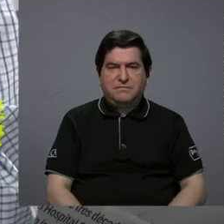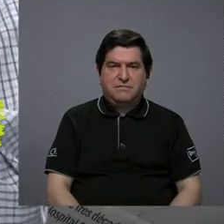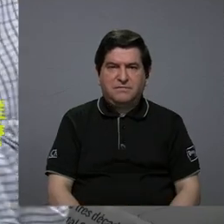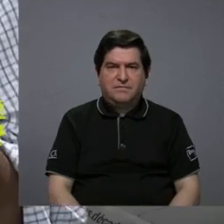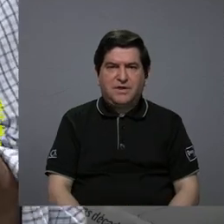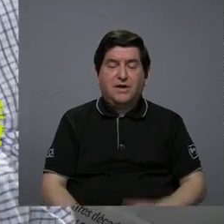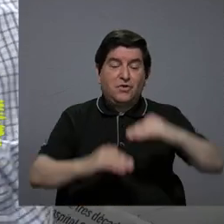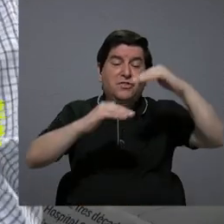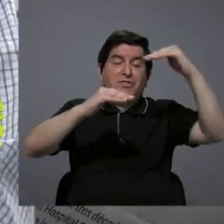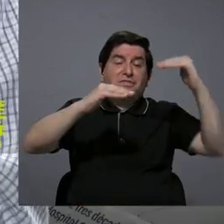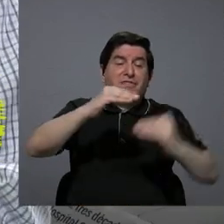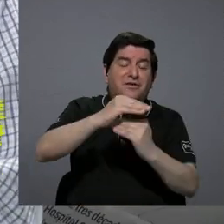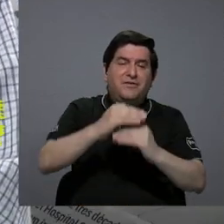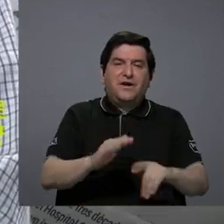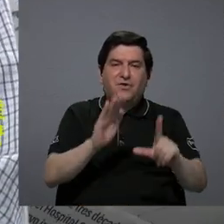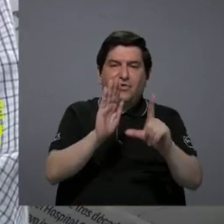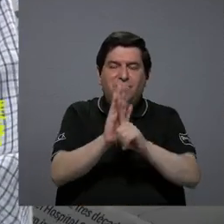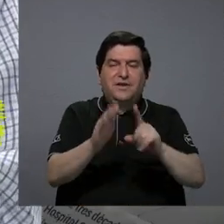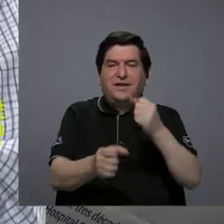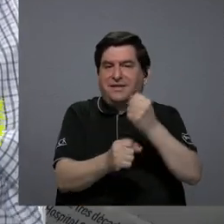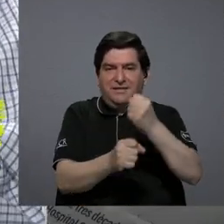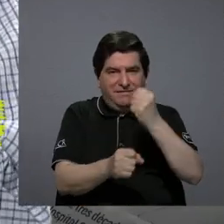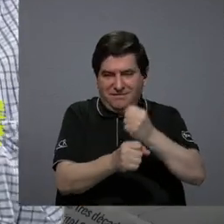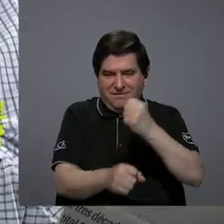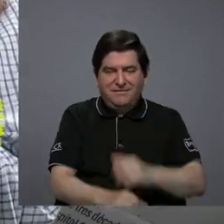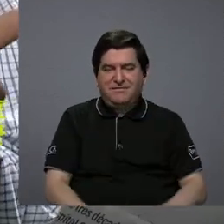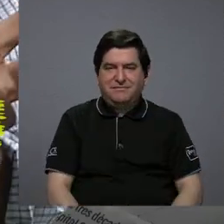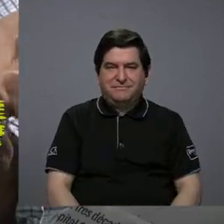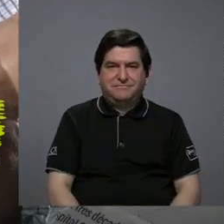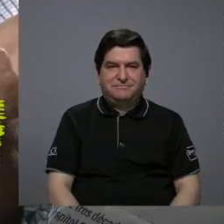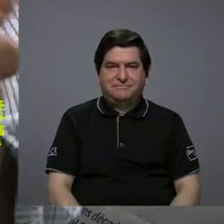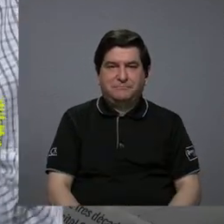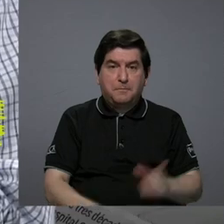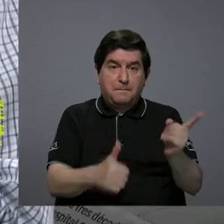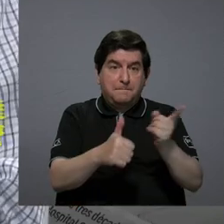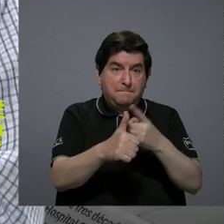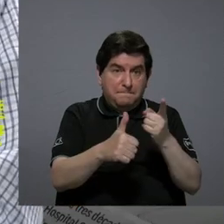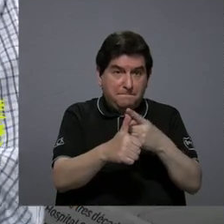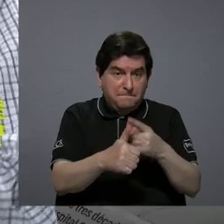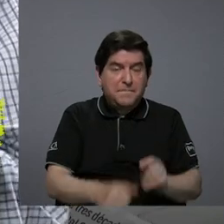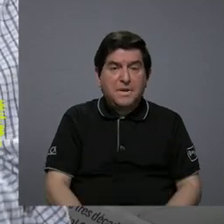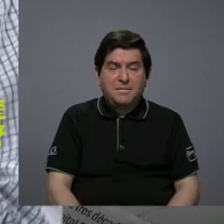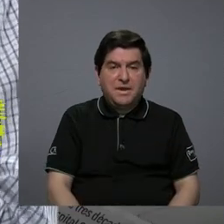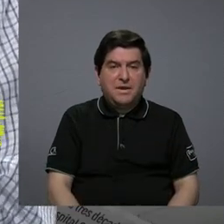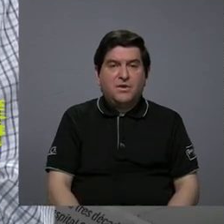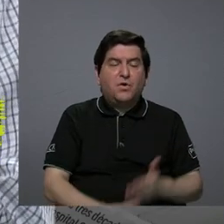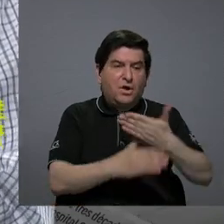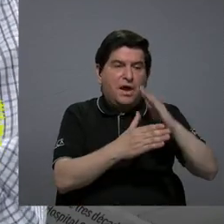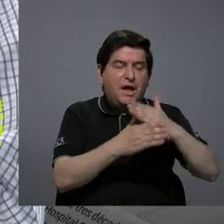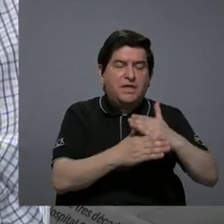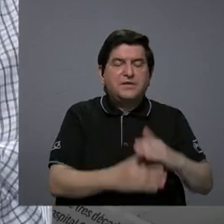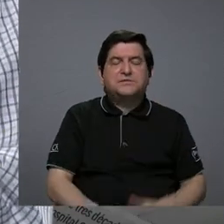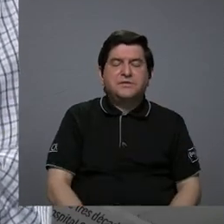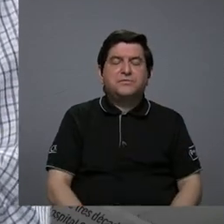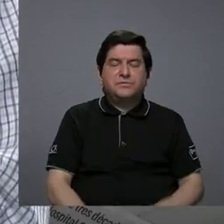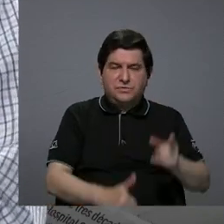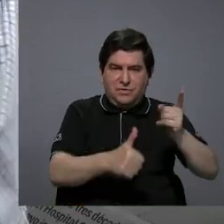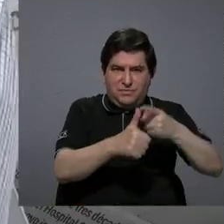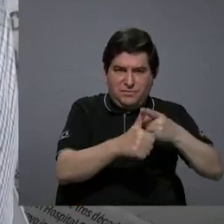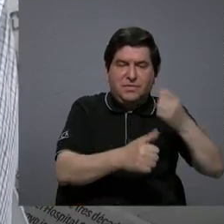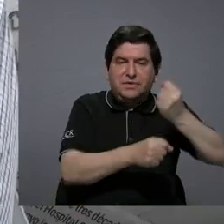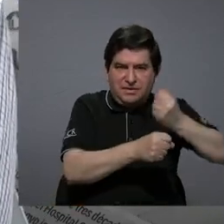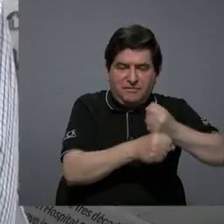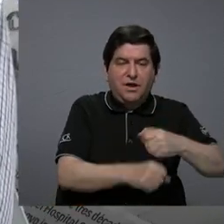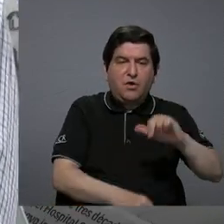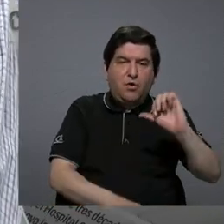están por debajo de la legislación laboral. Entonces, la primera fuente es la distribución primaria, que es el empleo. La segunda